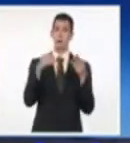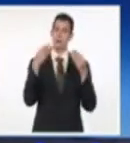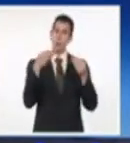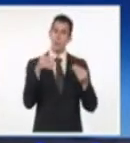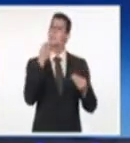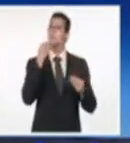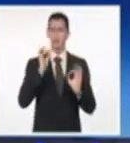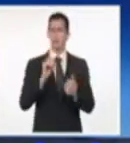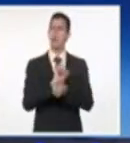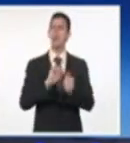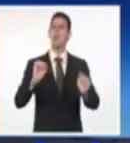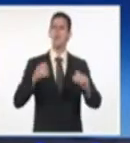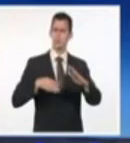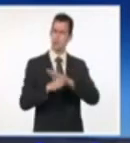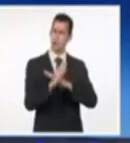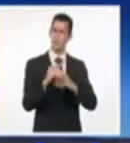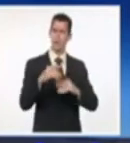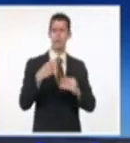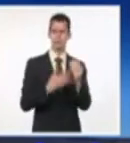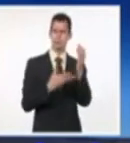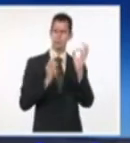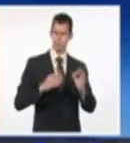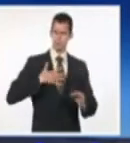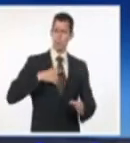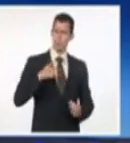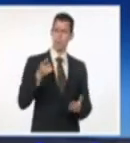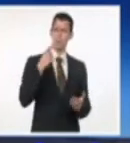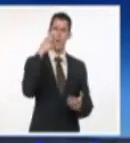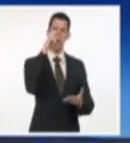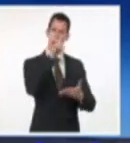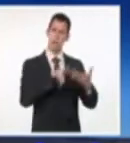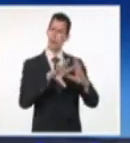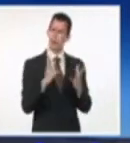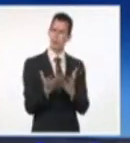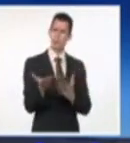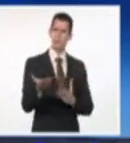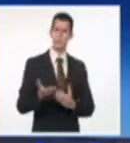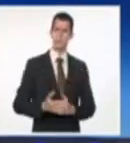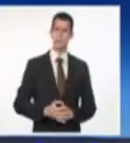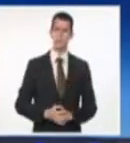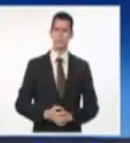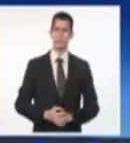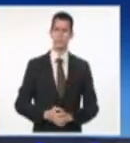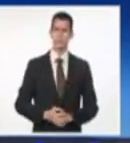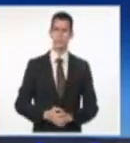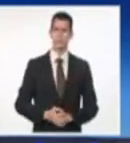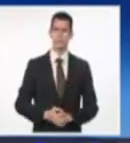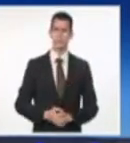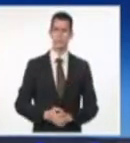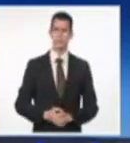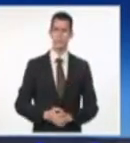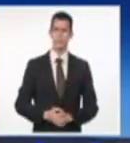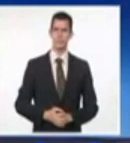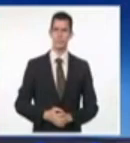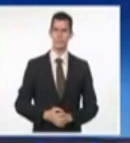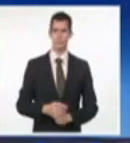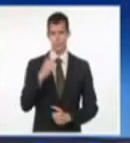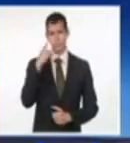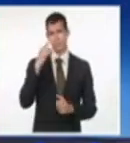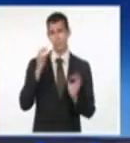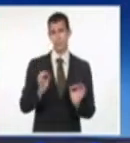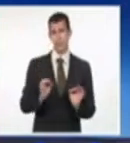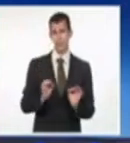entera disposición como prueba de lo que aquí les estoy diciendo. Como ustedes ven, tanto unos como otros